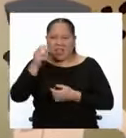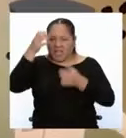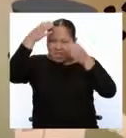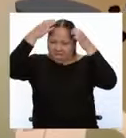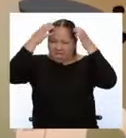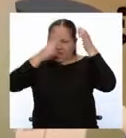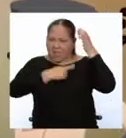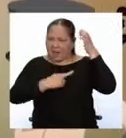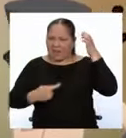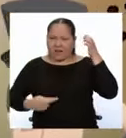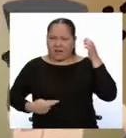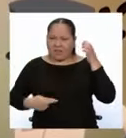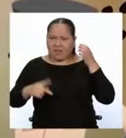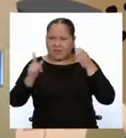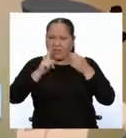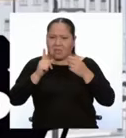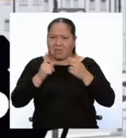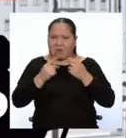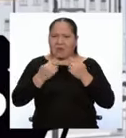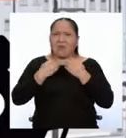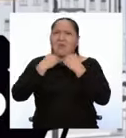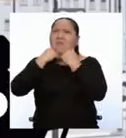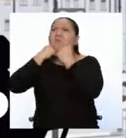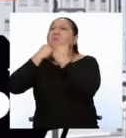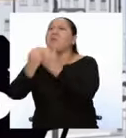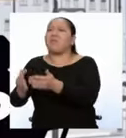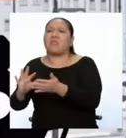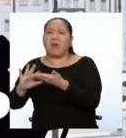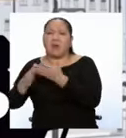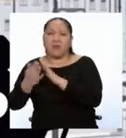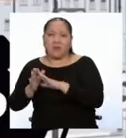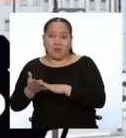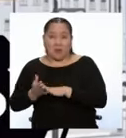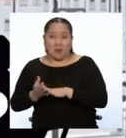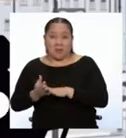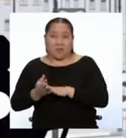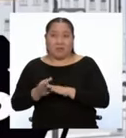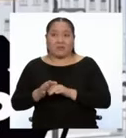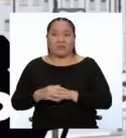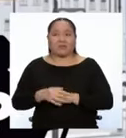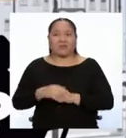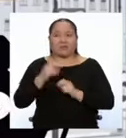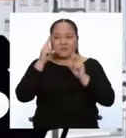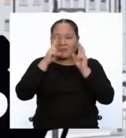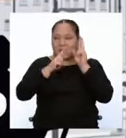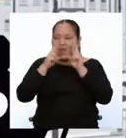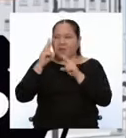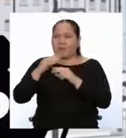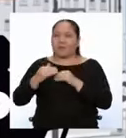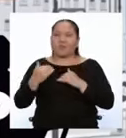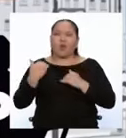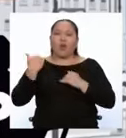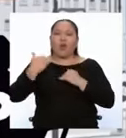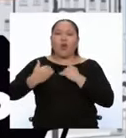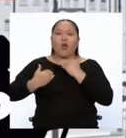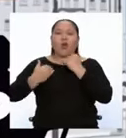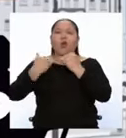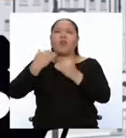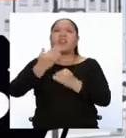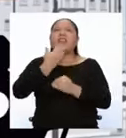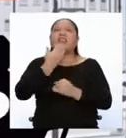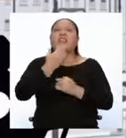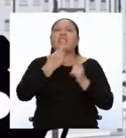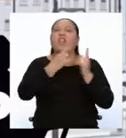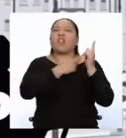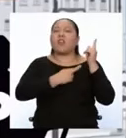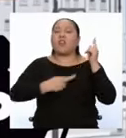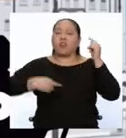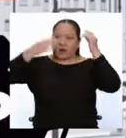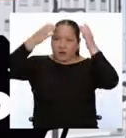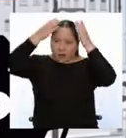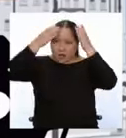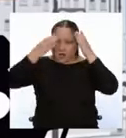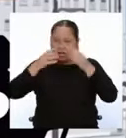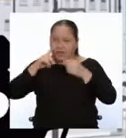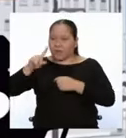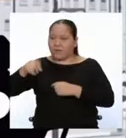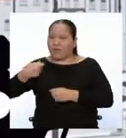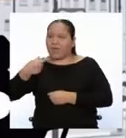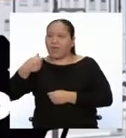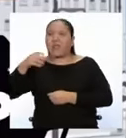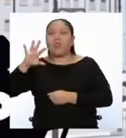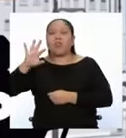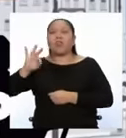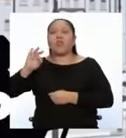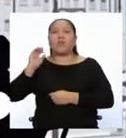estaba a cargo de Francia en este tiempo? Antes de decírtelo, veamos por orden cronológico a los reyes que gobernaron Francia a partir del siglo